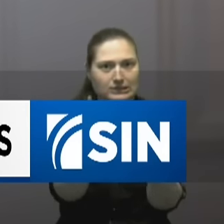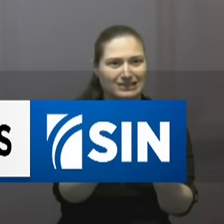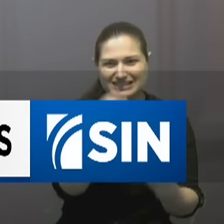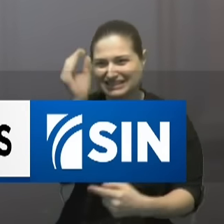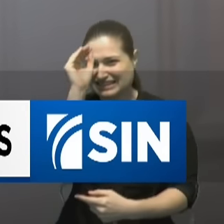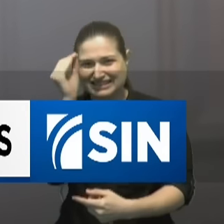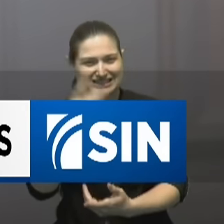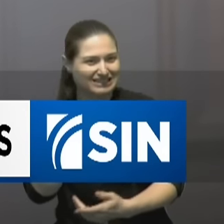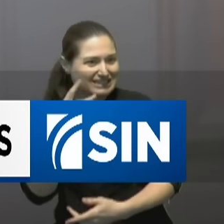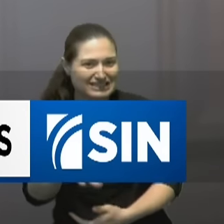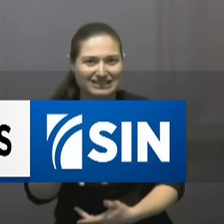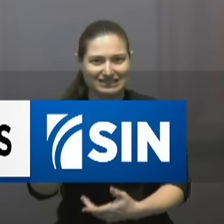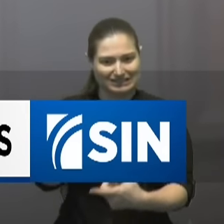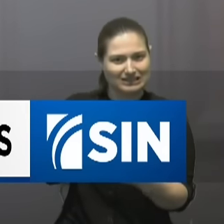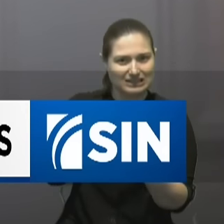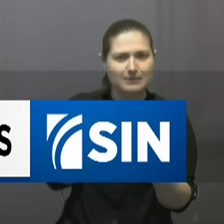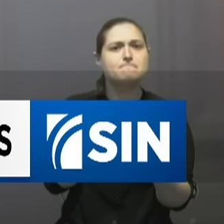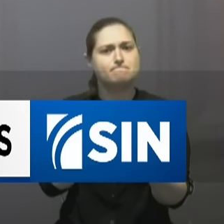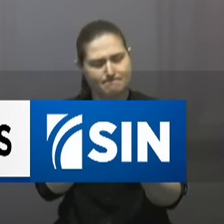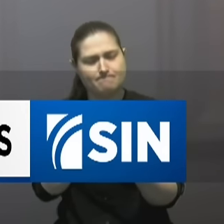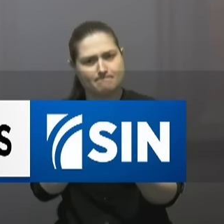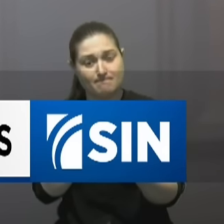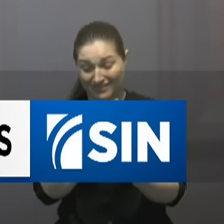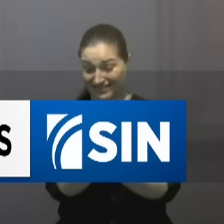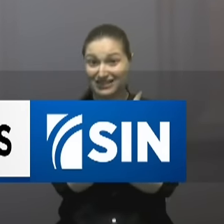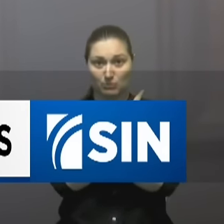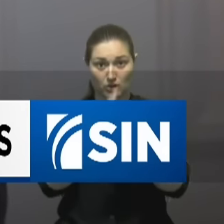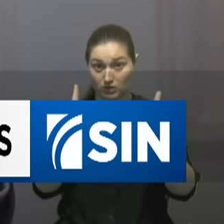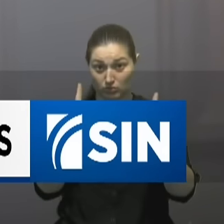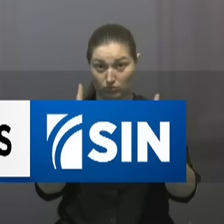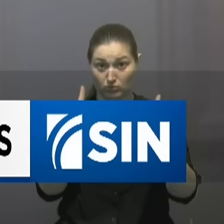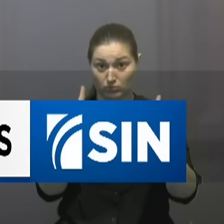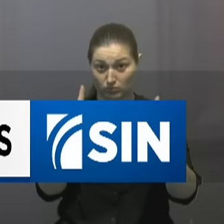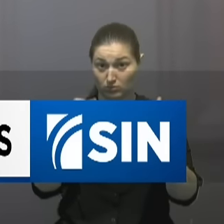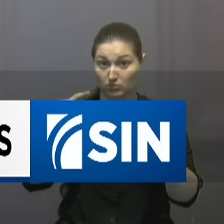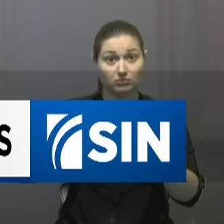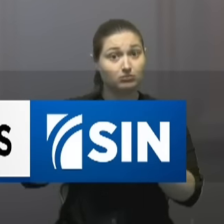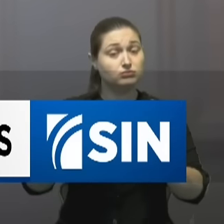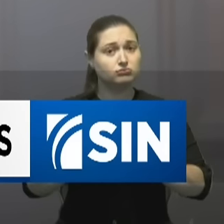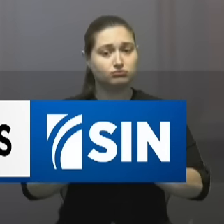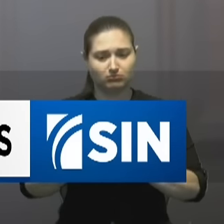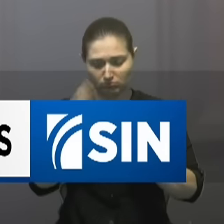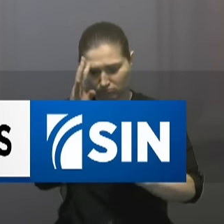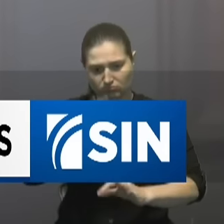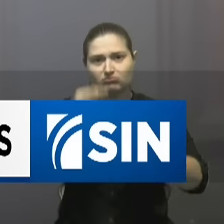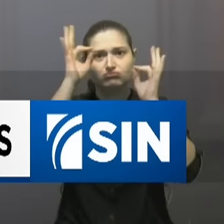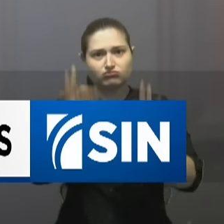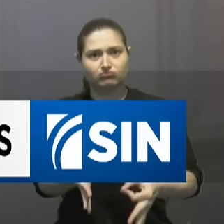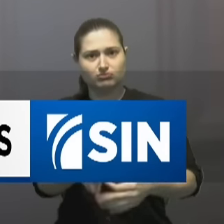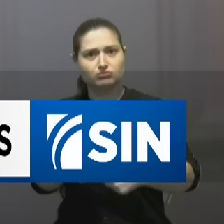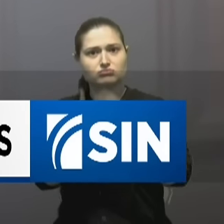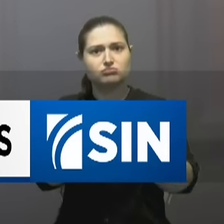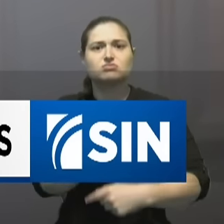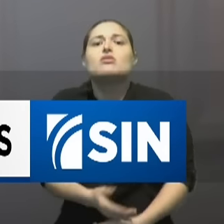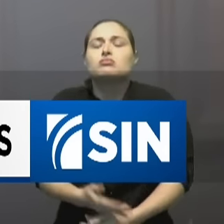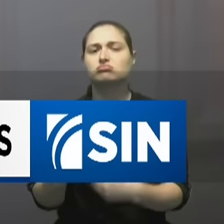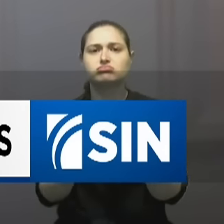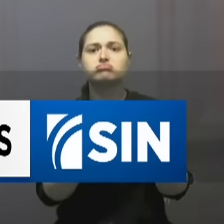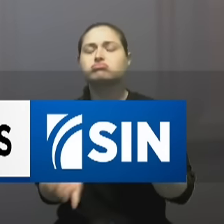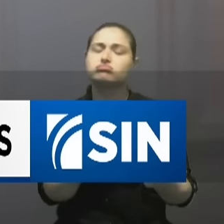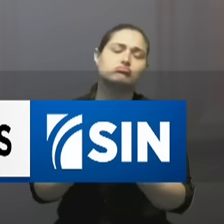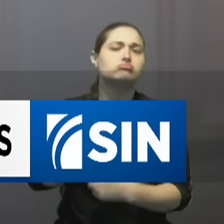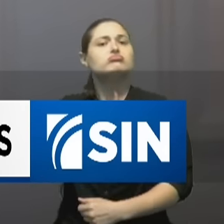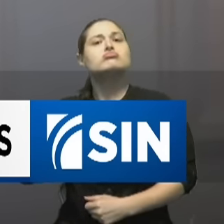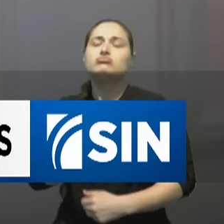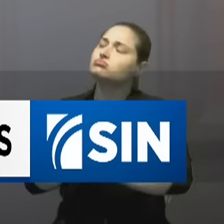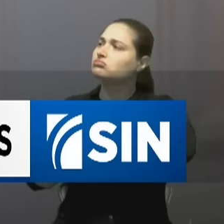gente. Un verdadero gobierno democrático no teme enmendar sus decisiones cuando escucha al pueblo, porque escuchar